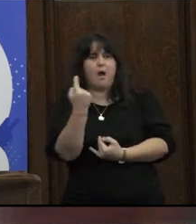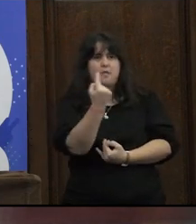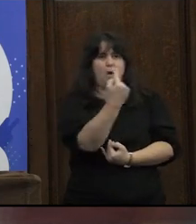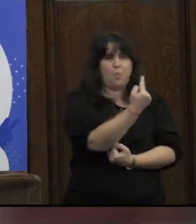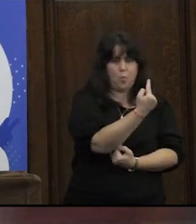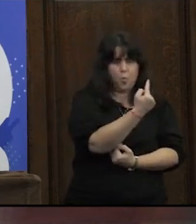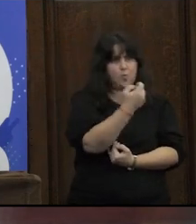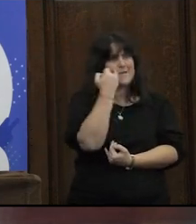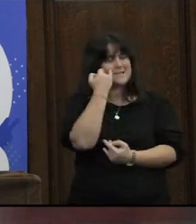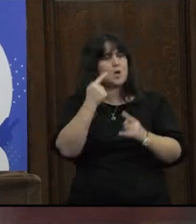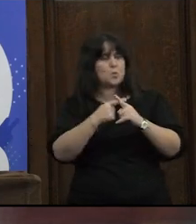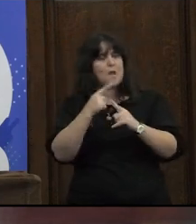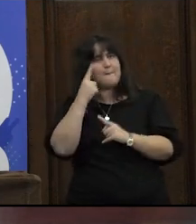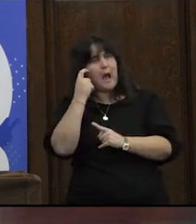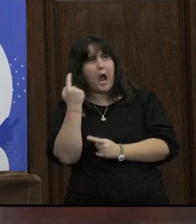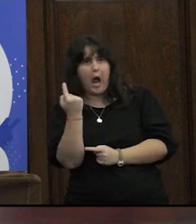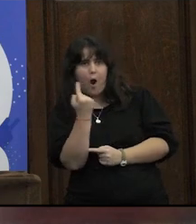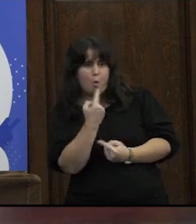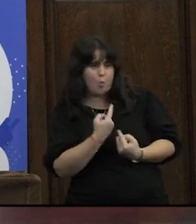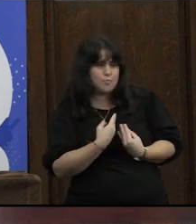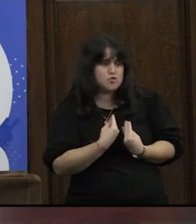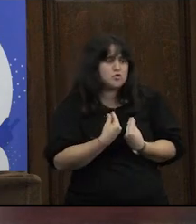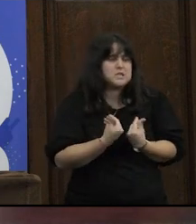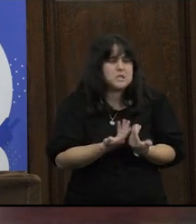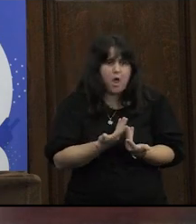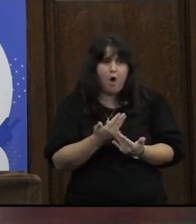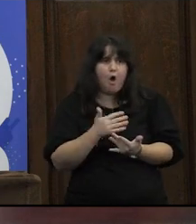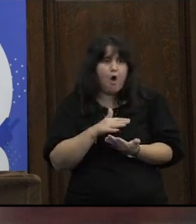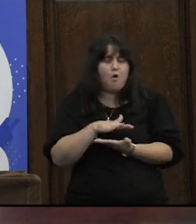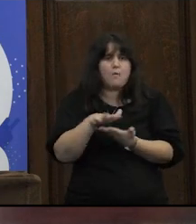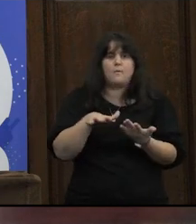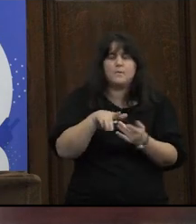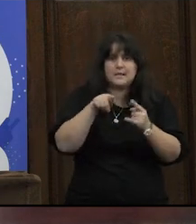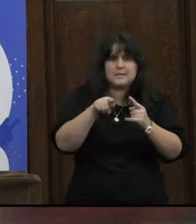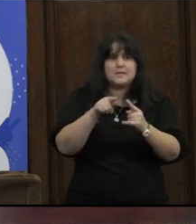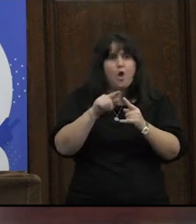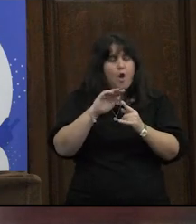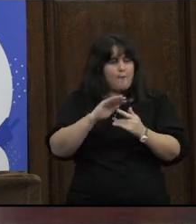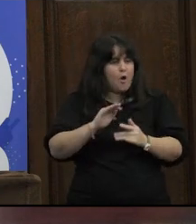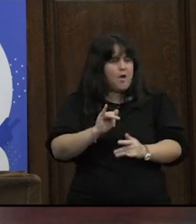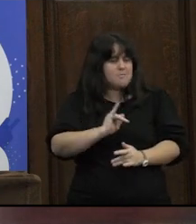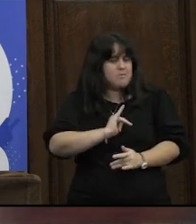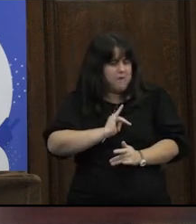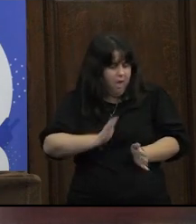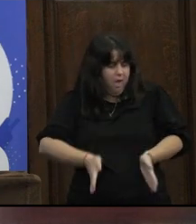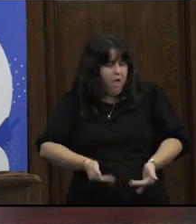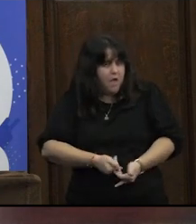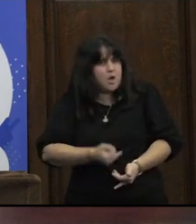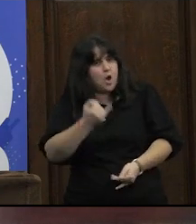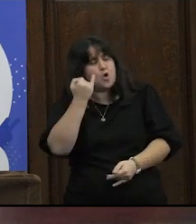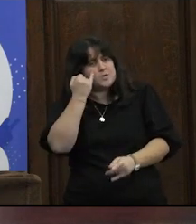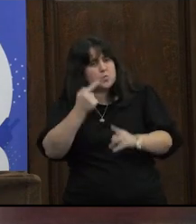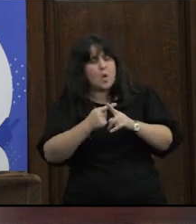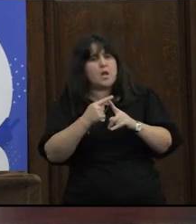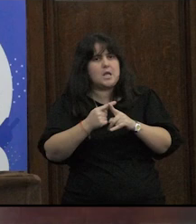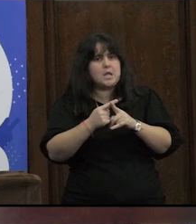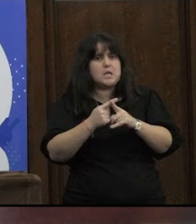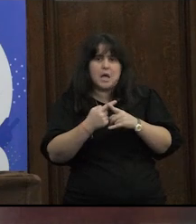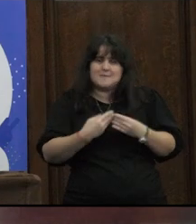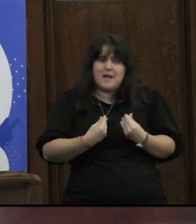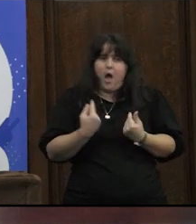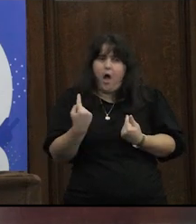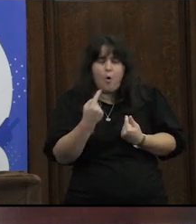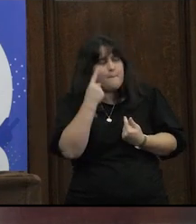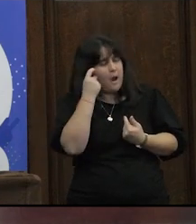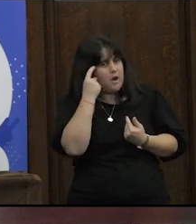que se viven las sexualidades en que se viven estos procesos identitarios de género y sexualidad ¿no? porque este